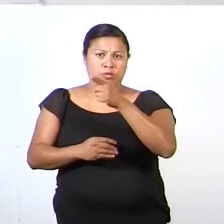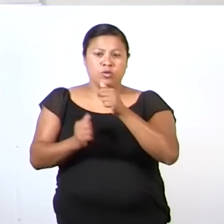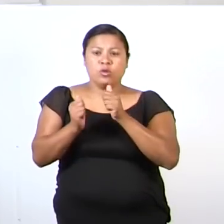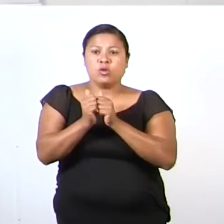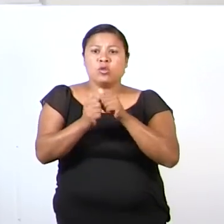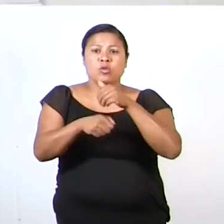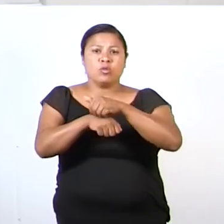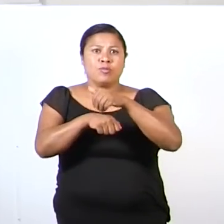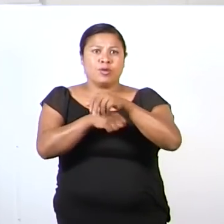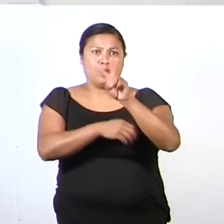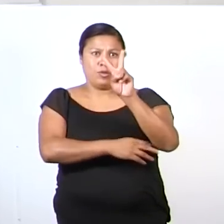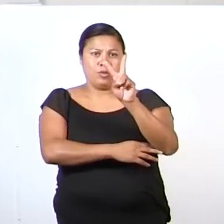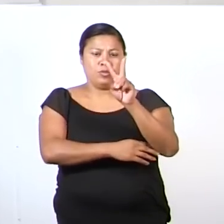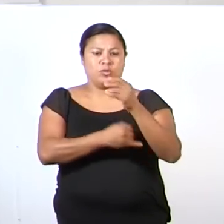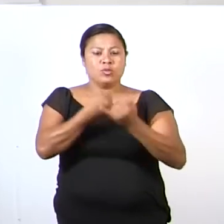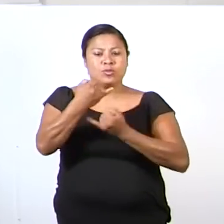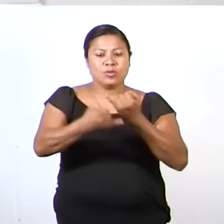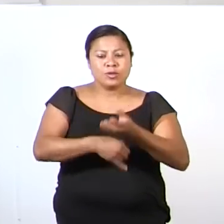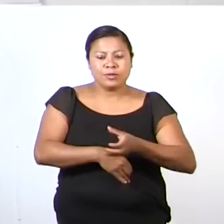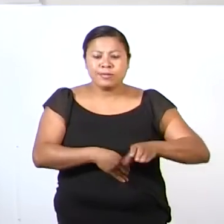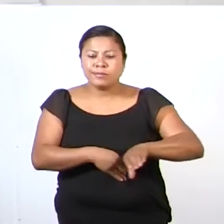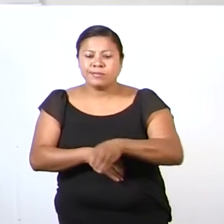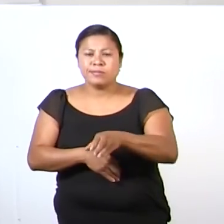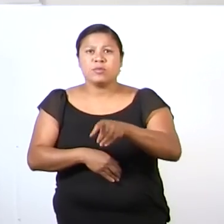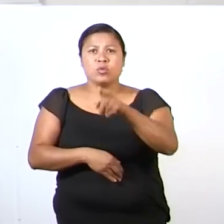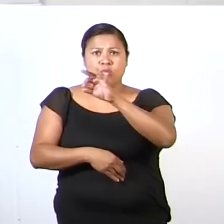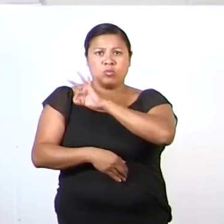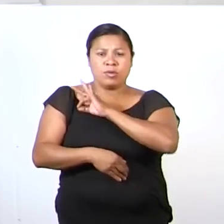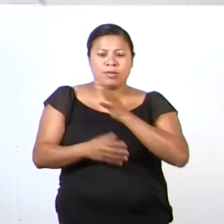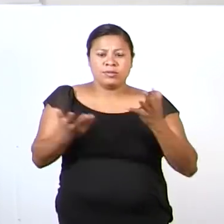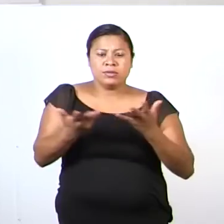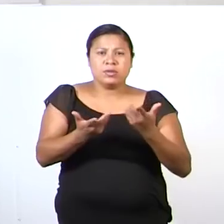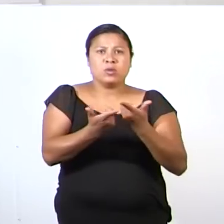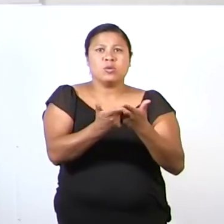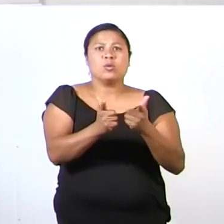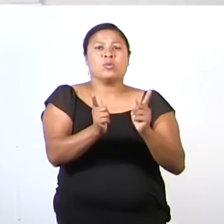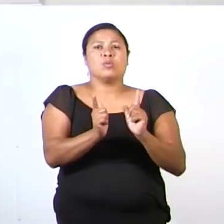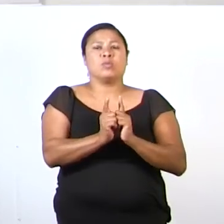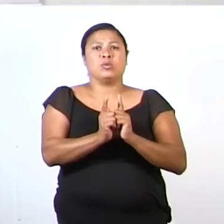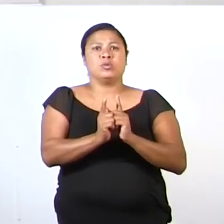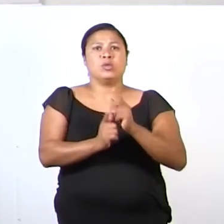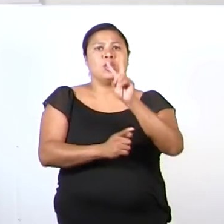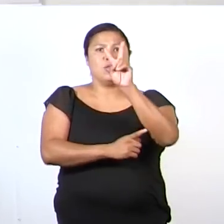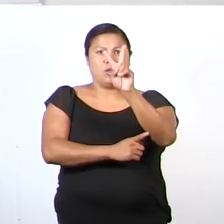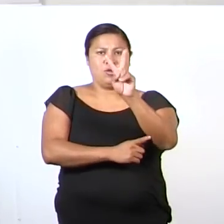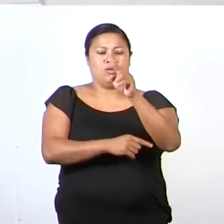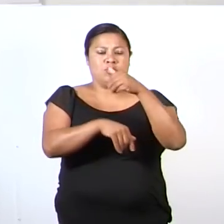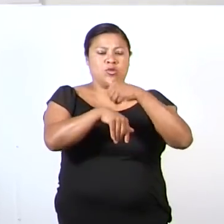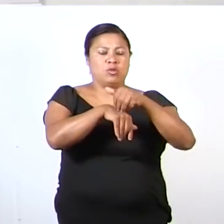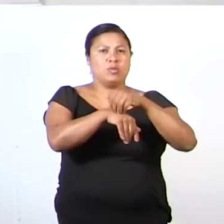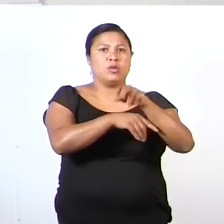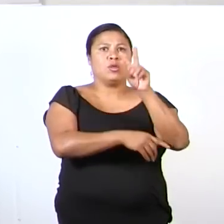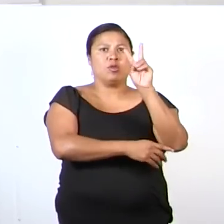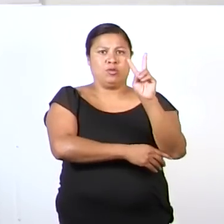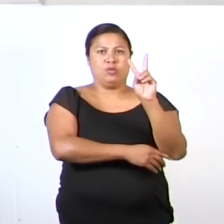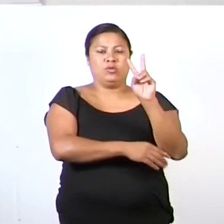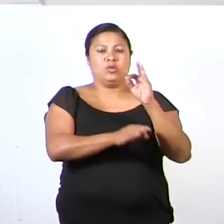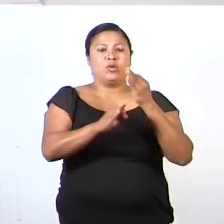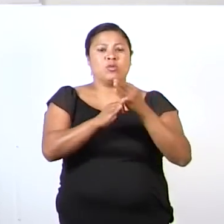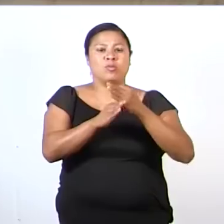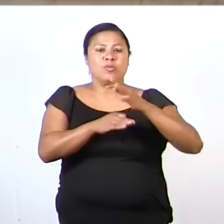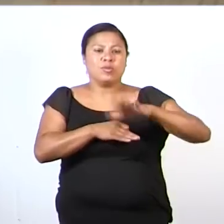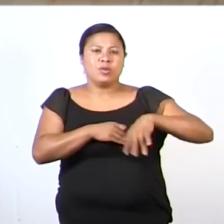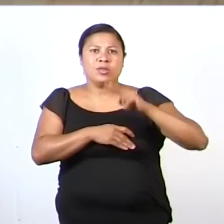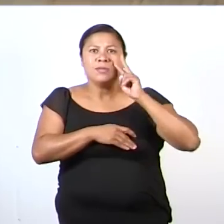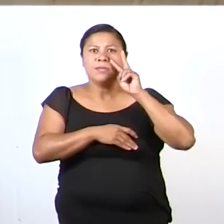número dos, con tus juguetes, pudieras formar una colección de dos elementos como las que situamos acá.